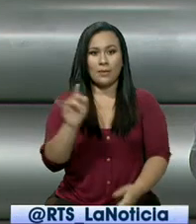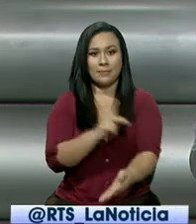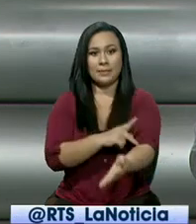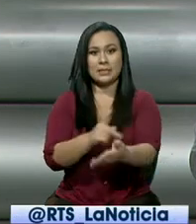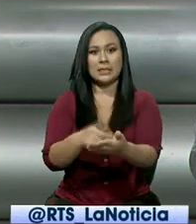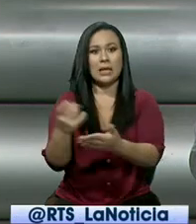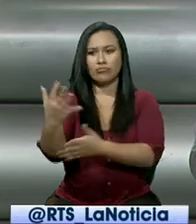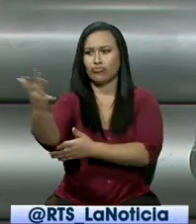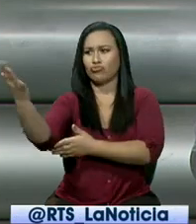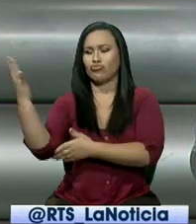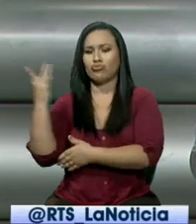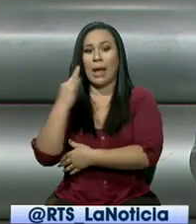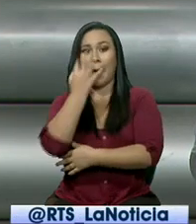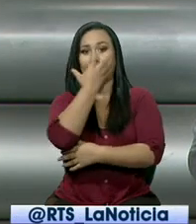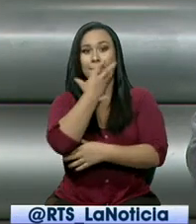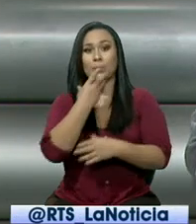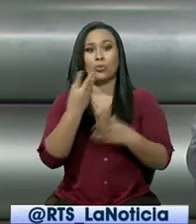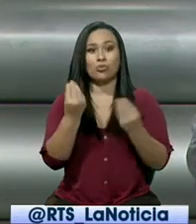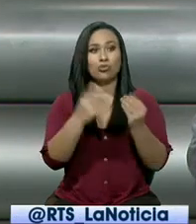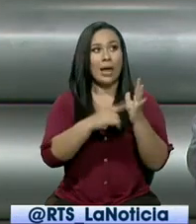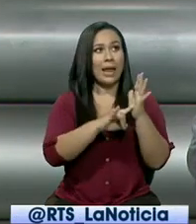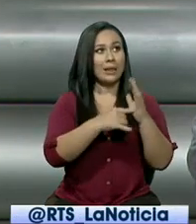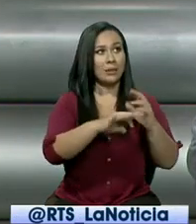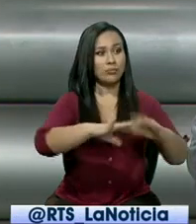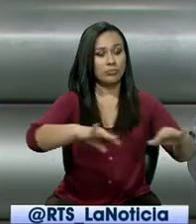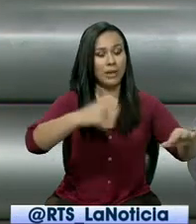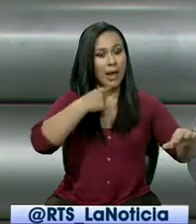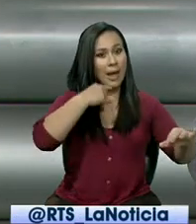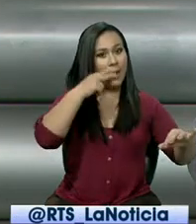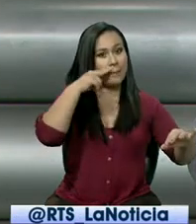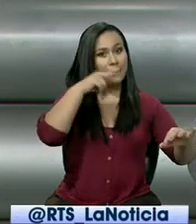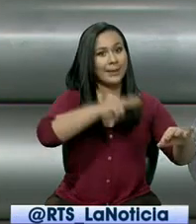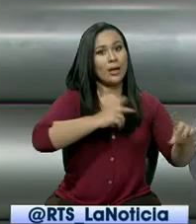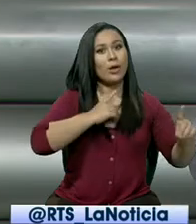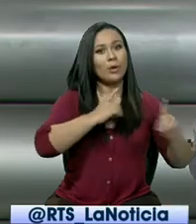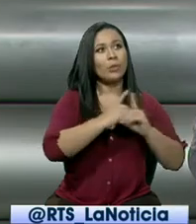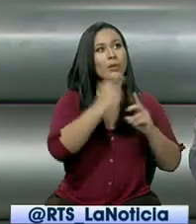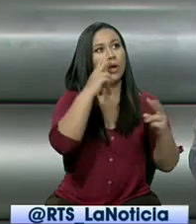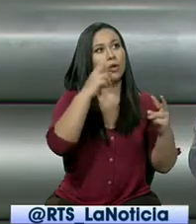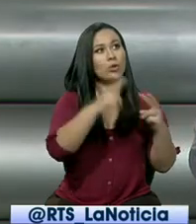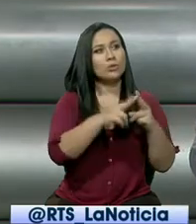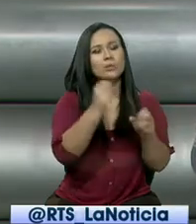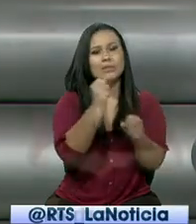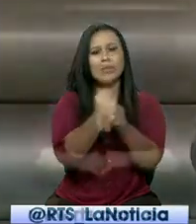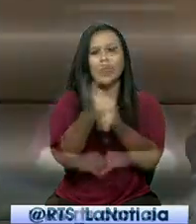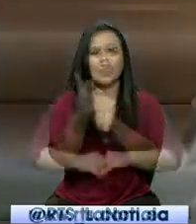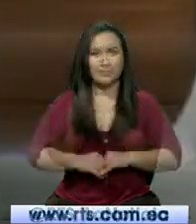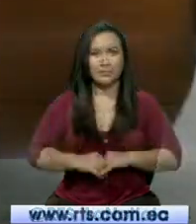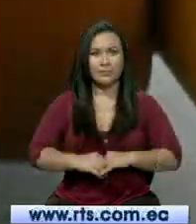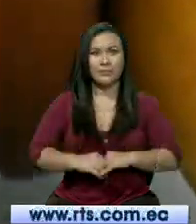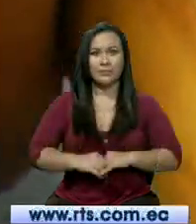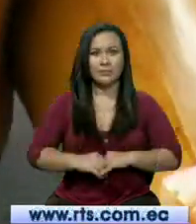de importantes zonas arqueológicas. El lugar es conocido además por su producción agroecológica.